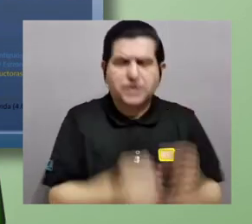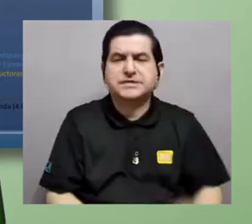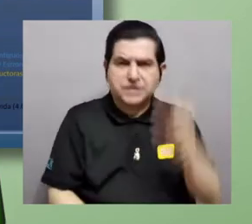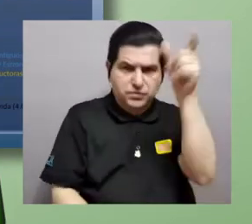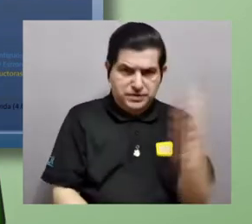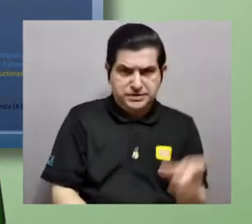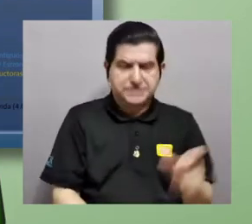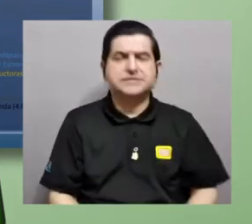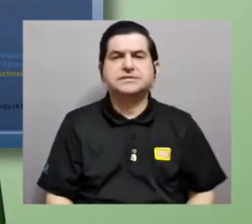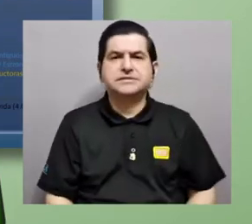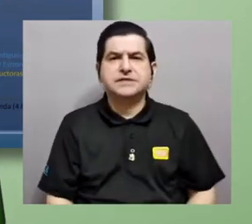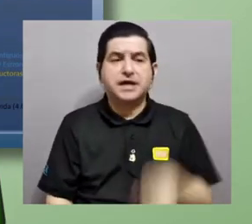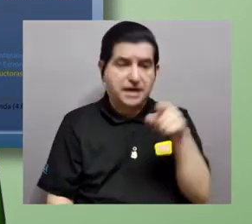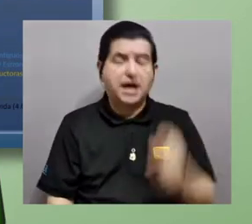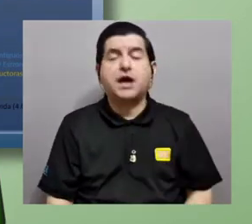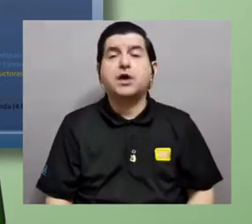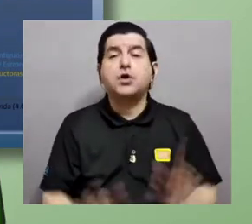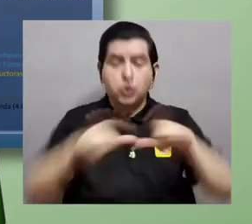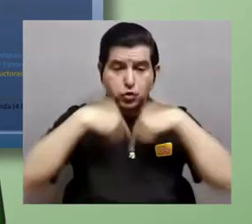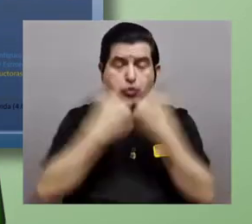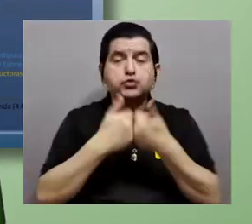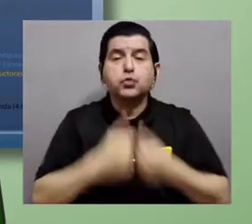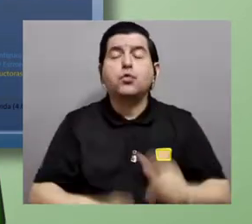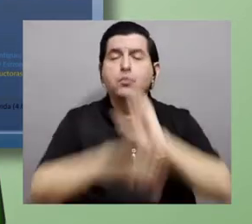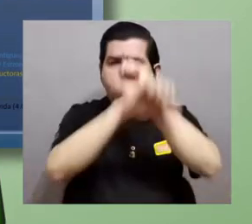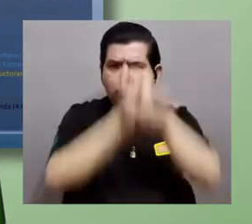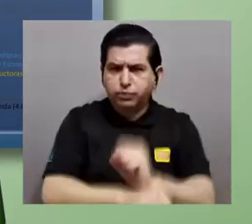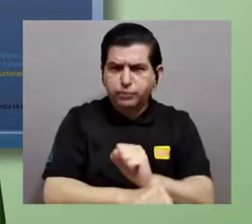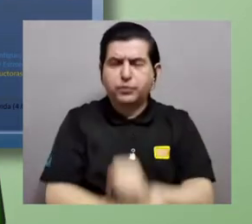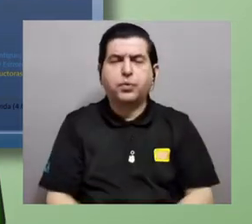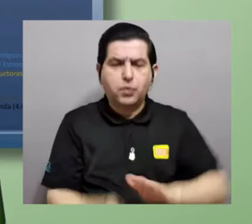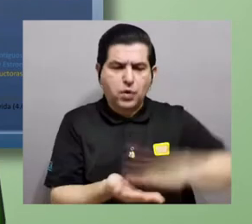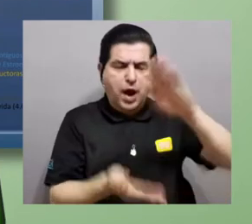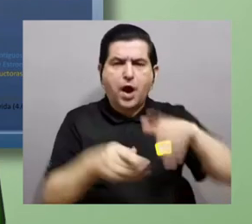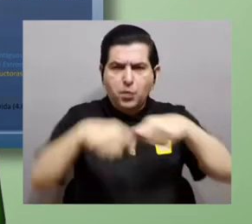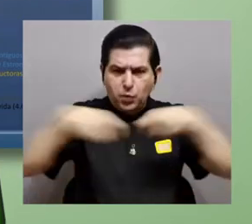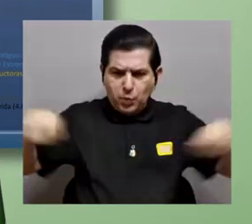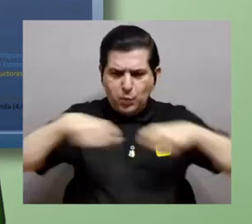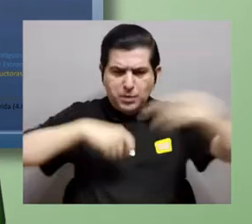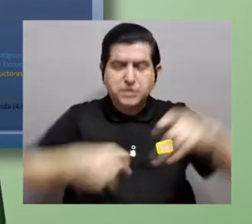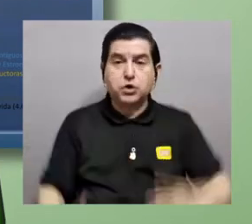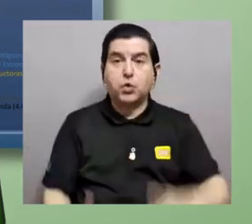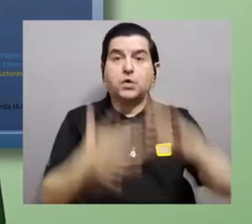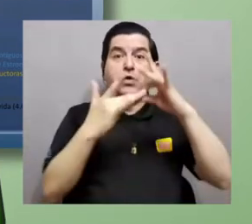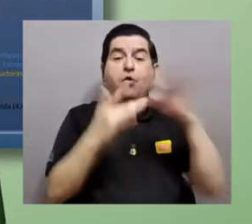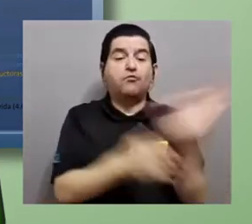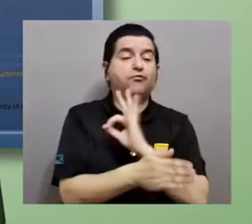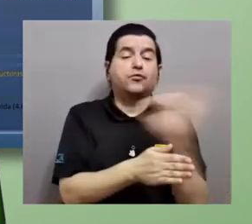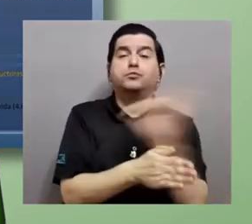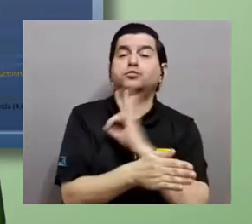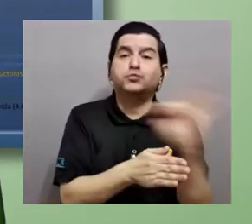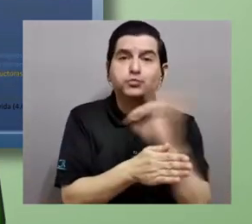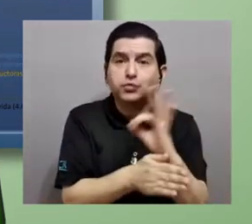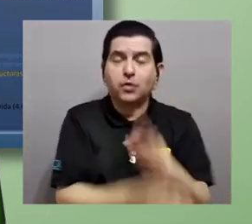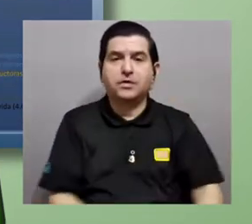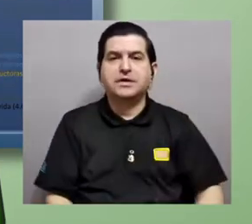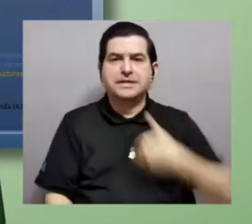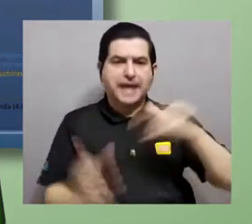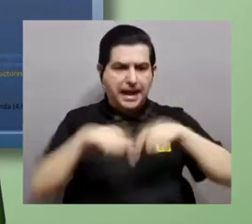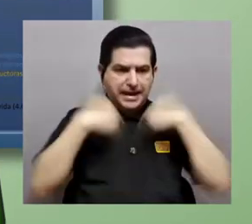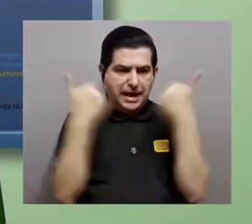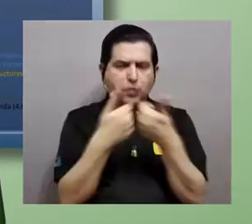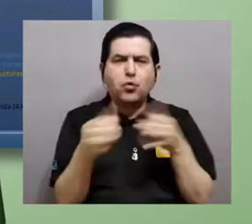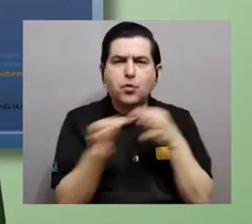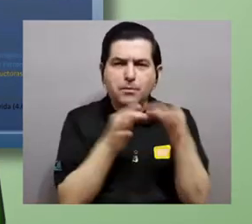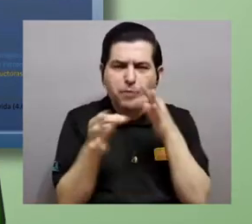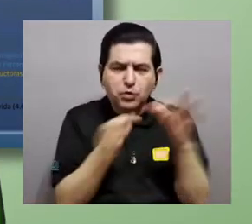hábito, desarrollaron un hábito colonial. Eso implicó un aumento de tamaño y una especialización de las funciones. Entonces teníamos